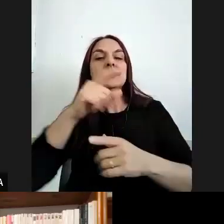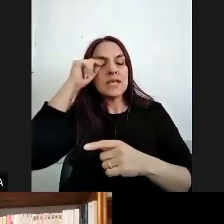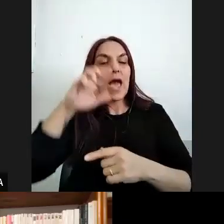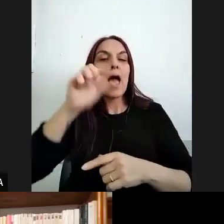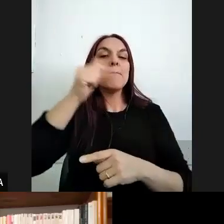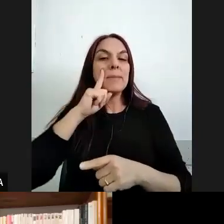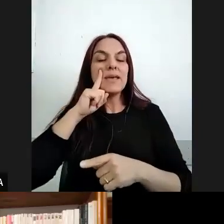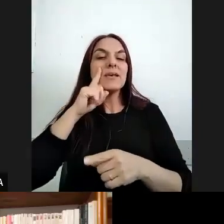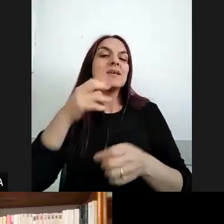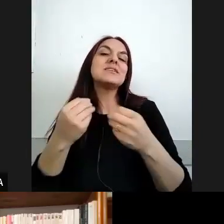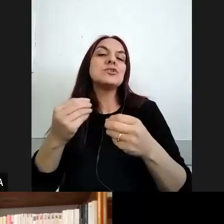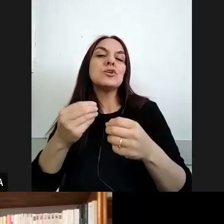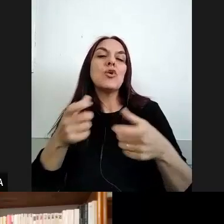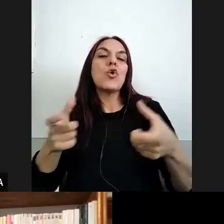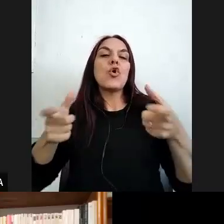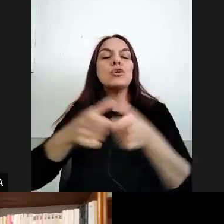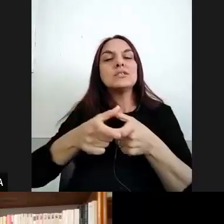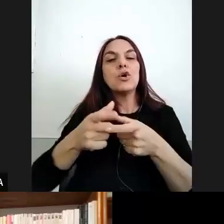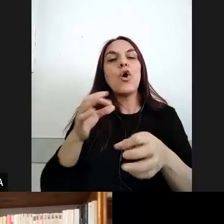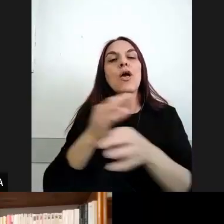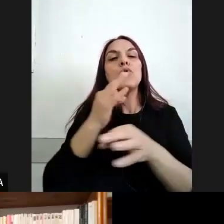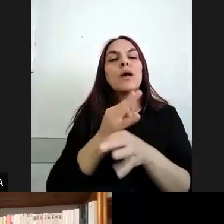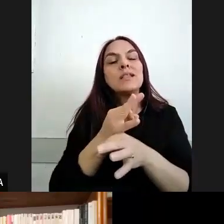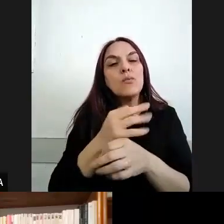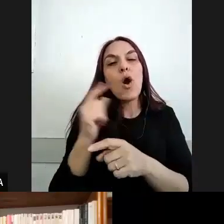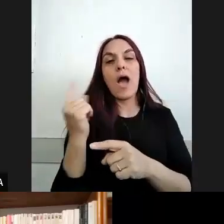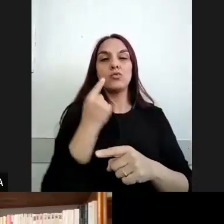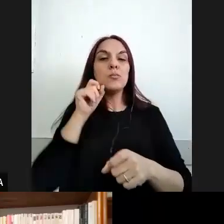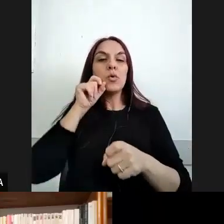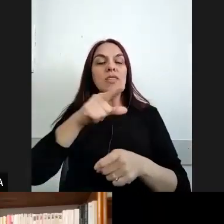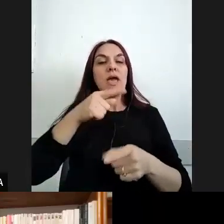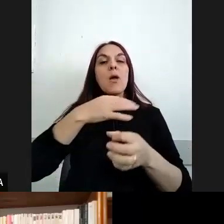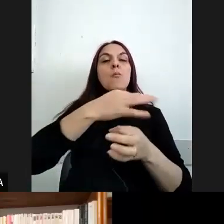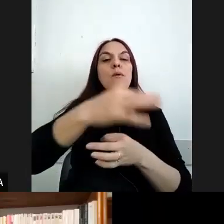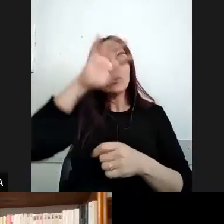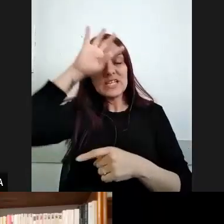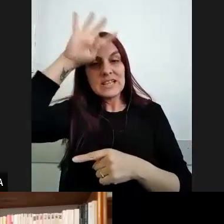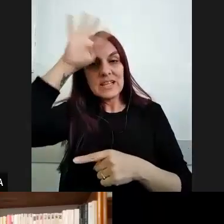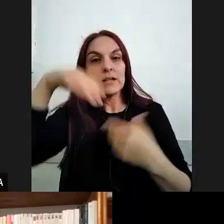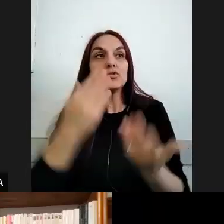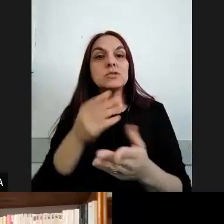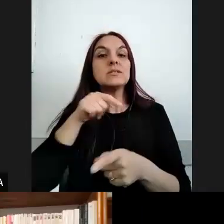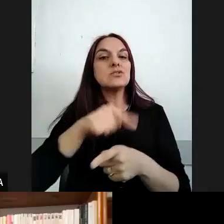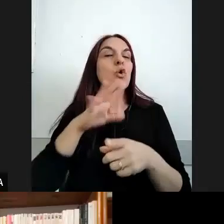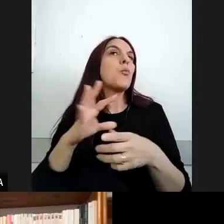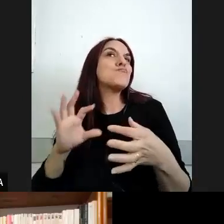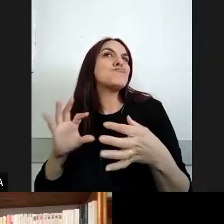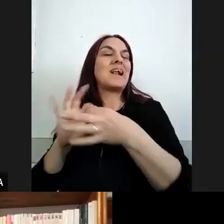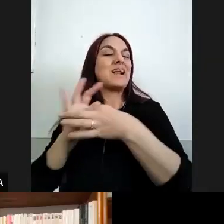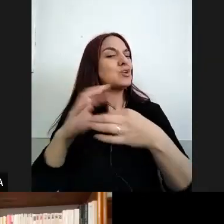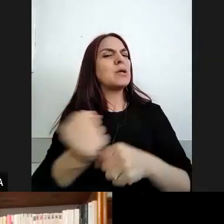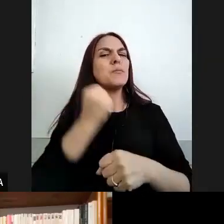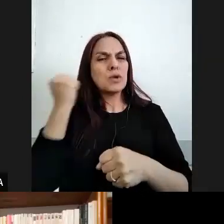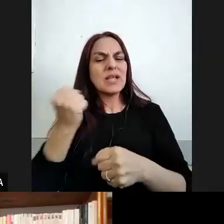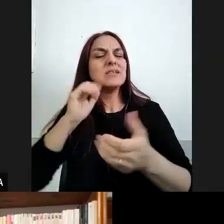Educativo eh autónomo de pueblos indígenas me parece que todo esto refuerza fuerza una relación importante en en